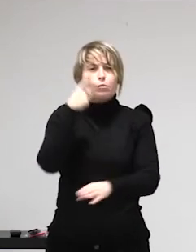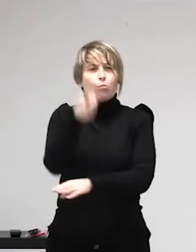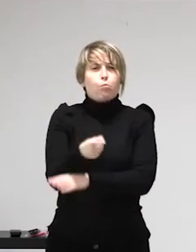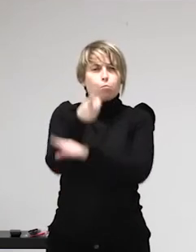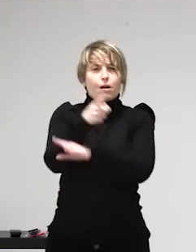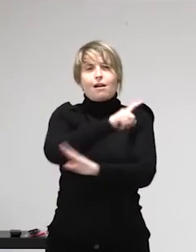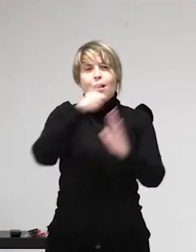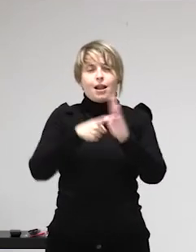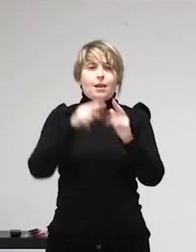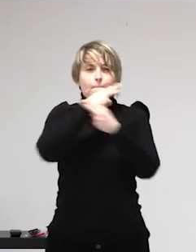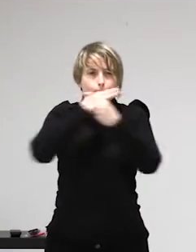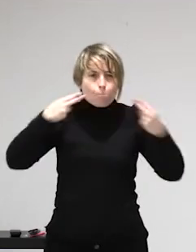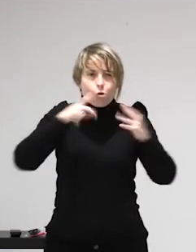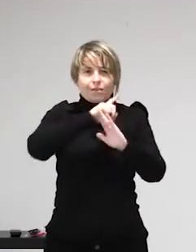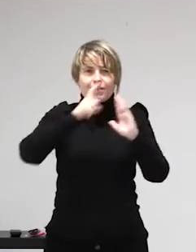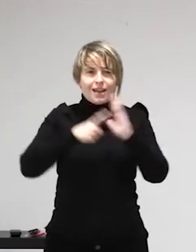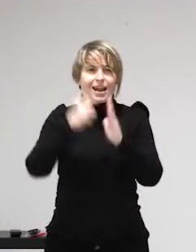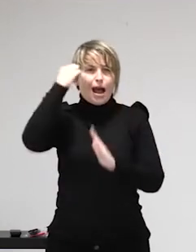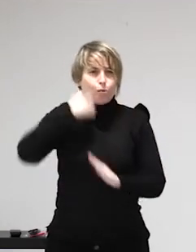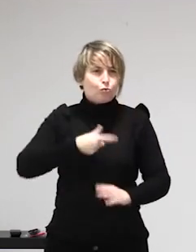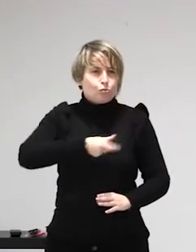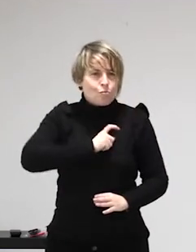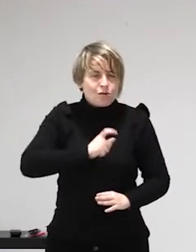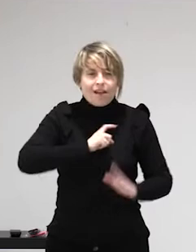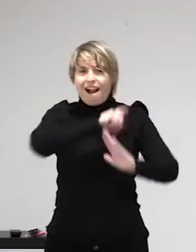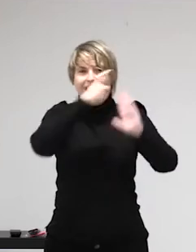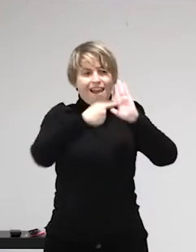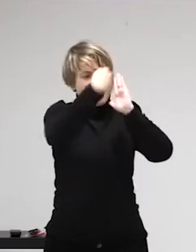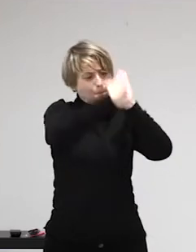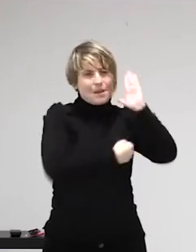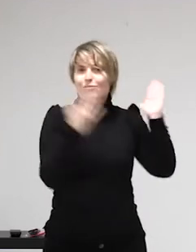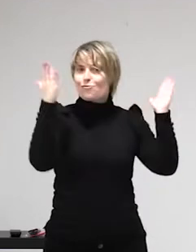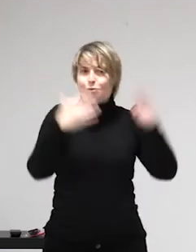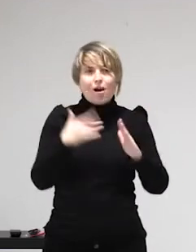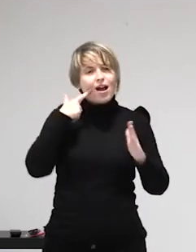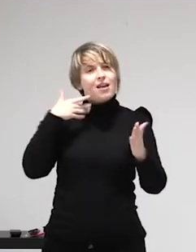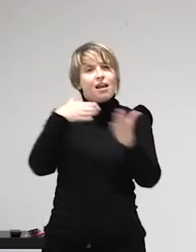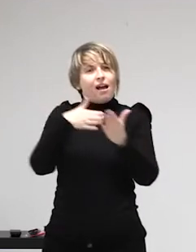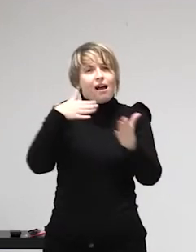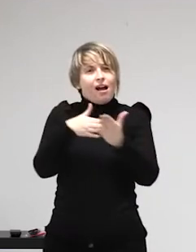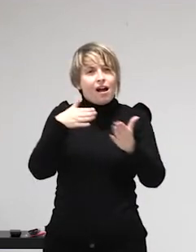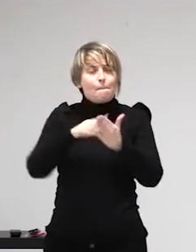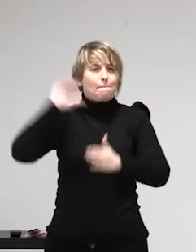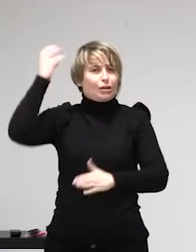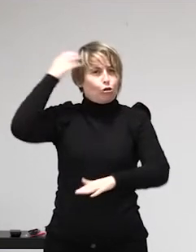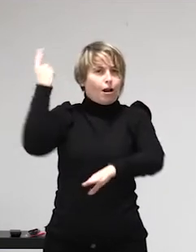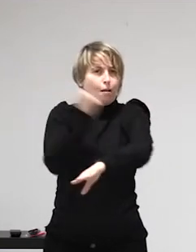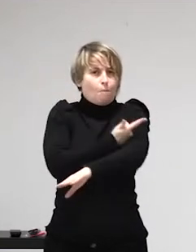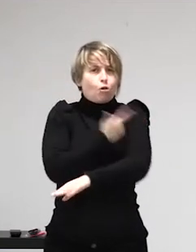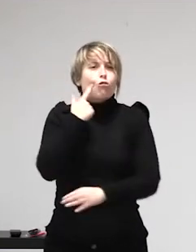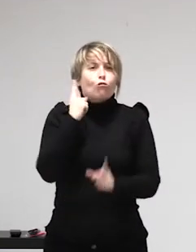ortexpen a invesan. Es que te casco. Es que te casco su identidad. Bueno, ma barita gombida pena, pero bukatzen dugunean